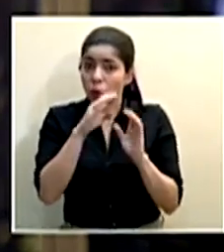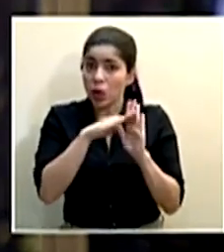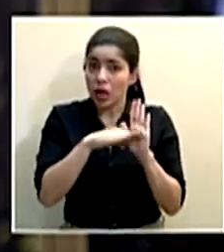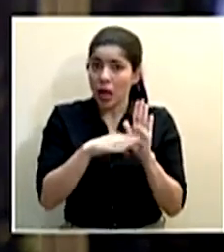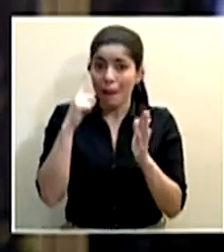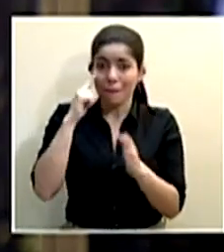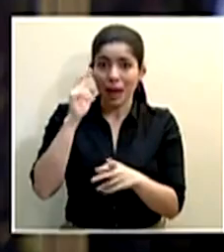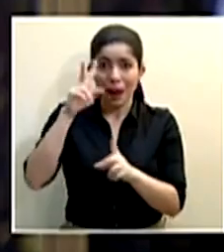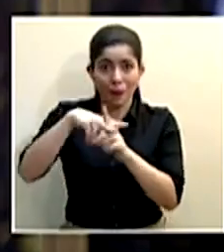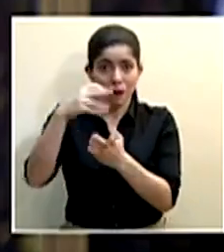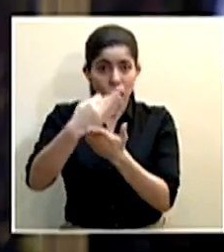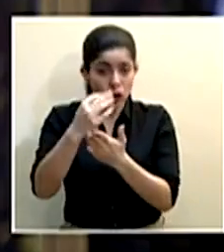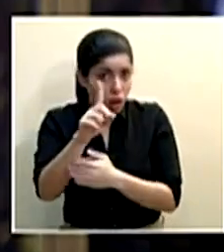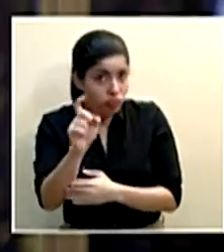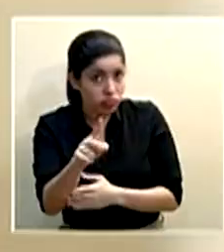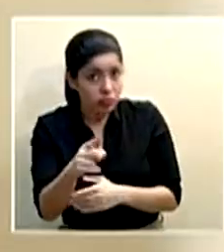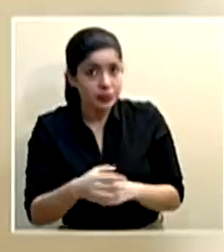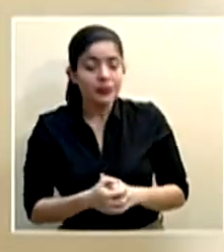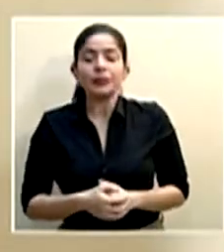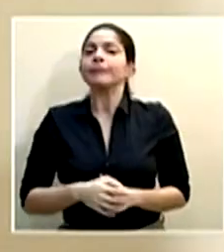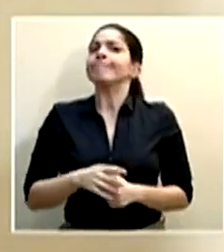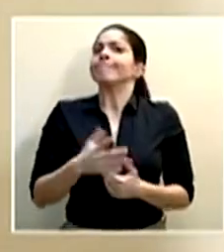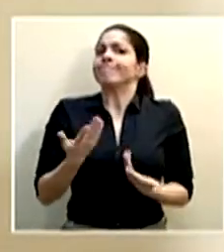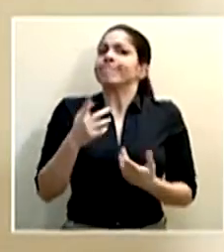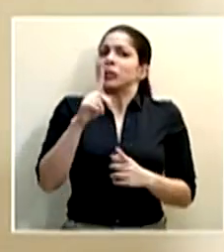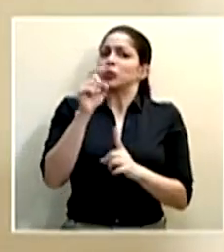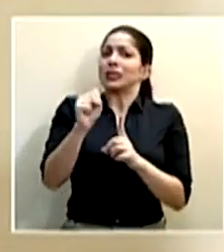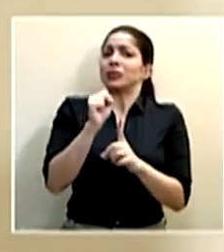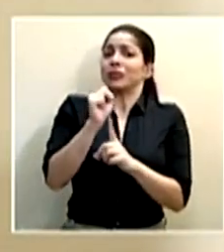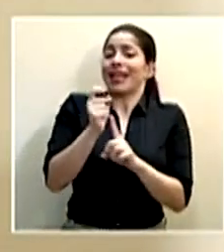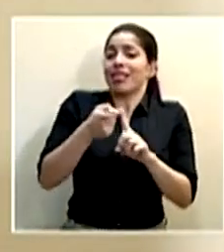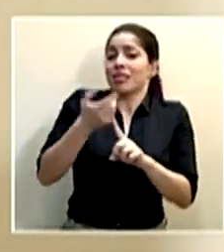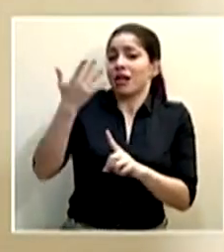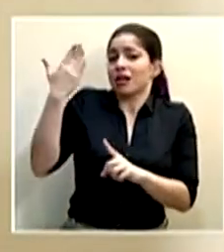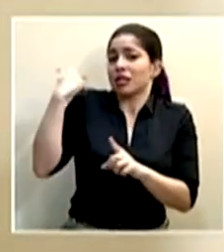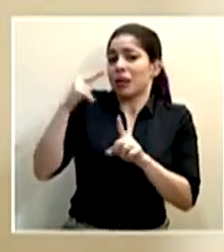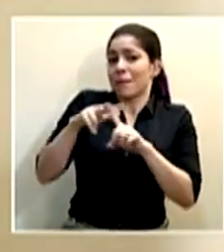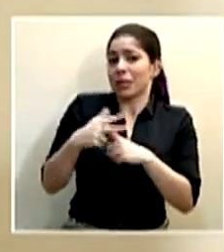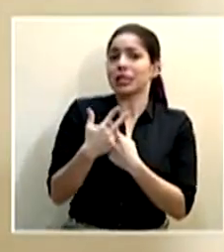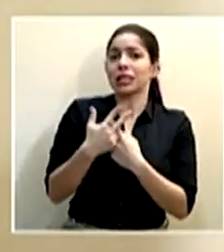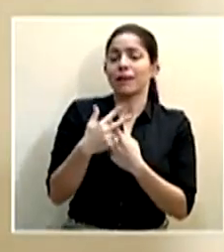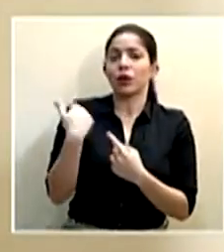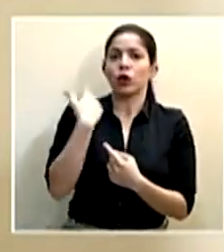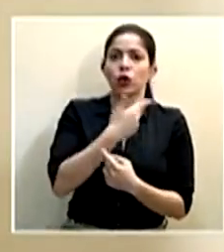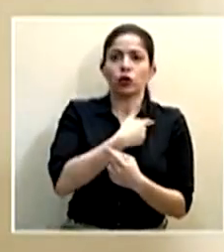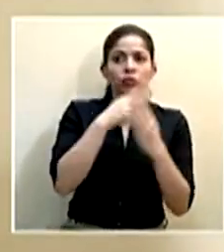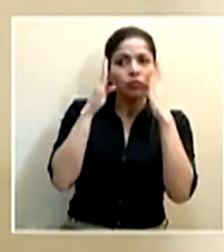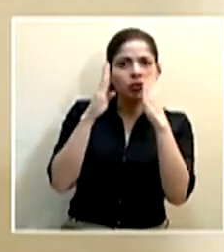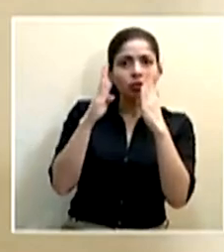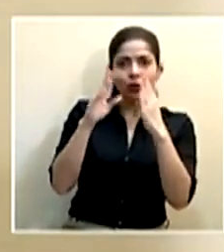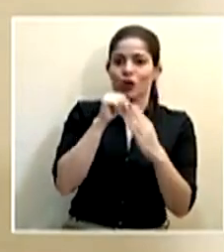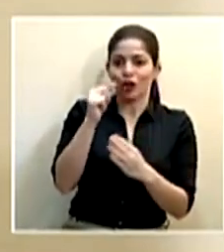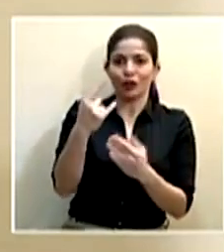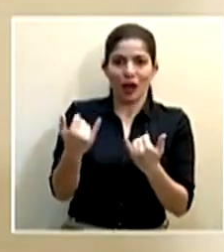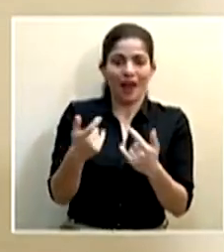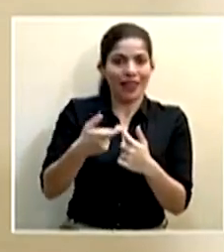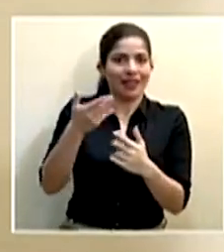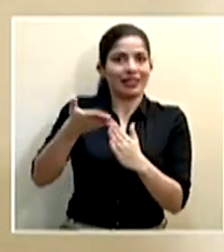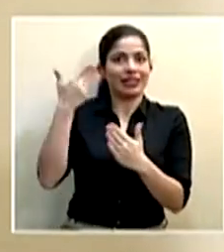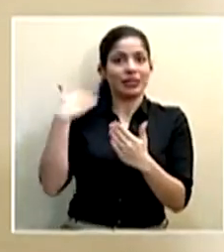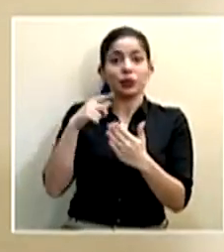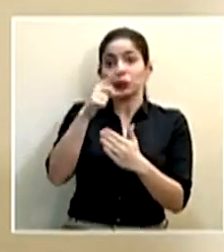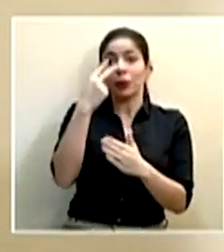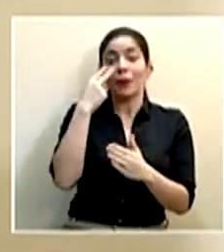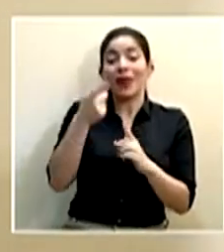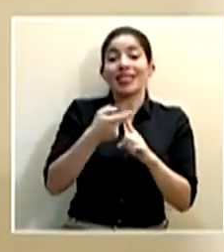fronterizos? Bueno, es una situación que desde el inicio ha estado en nuestra atención, no es ahora. Ustedes habrán visto